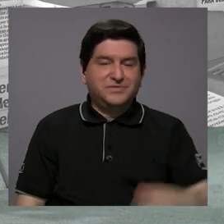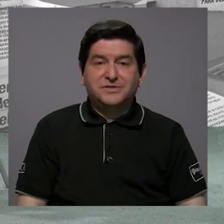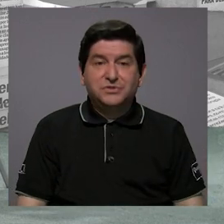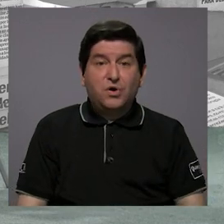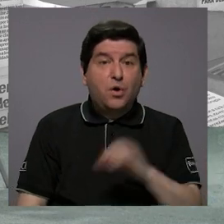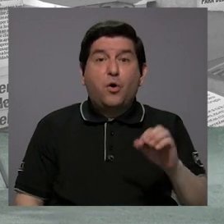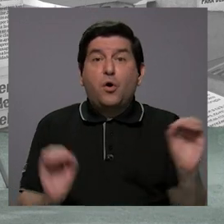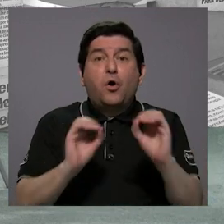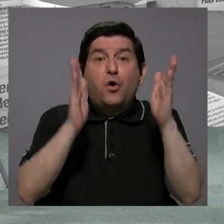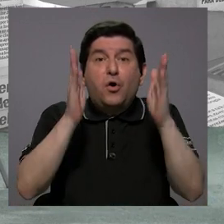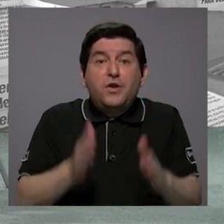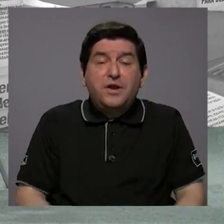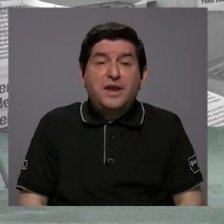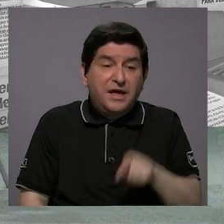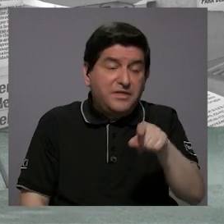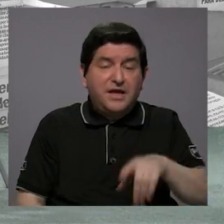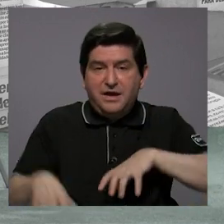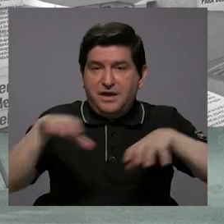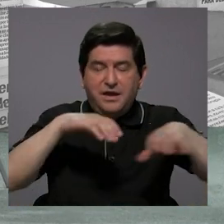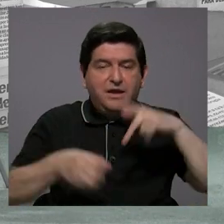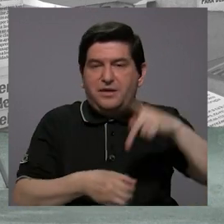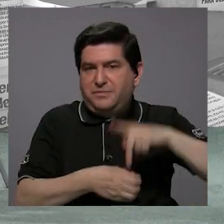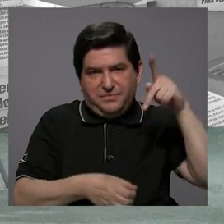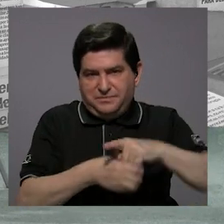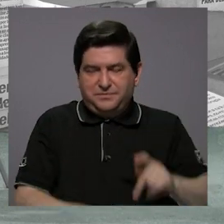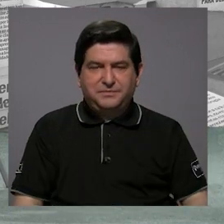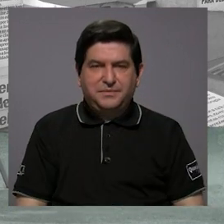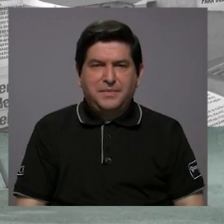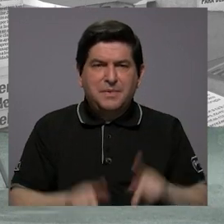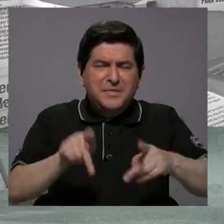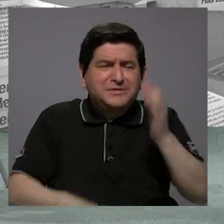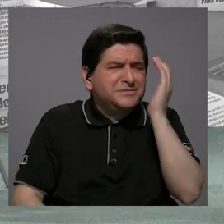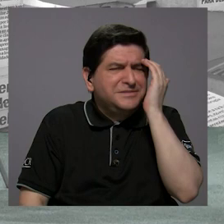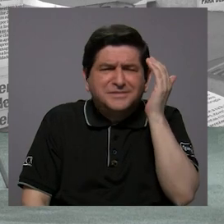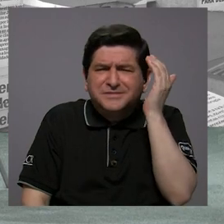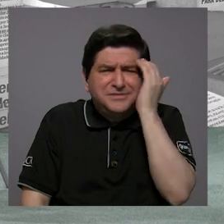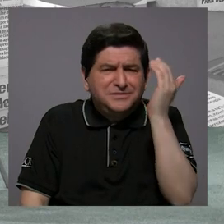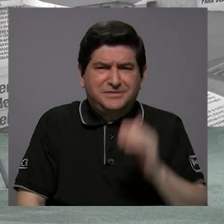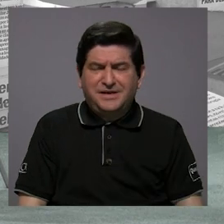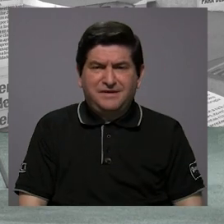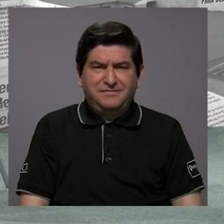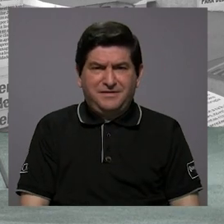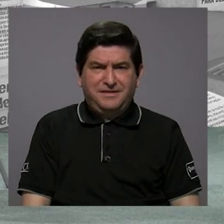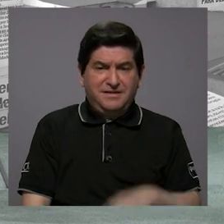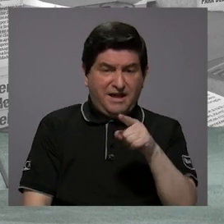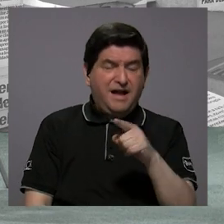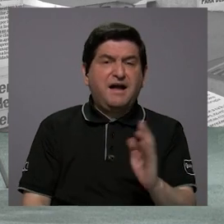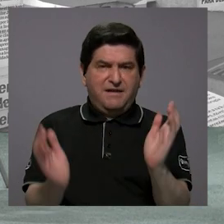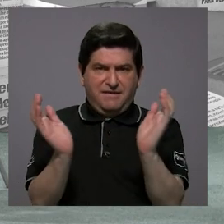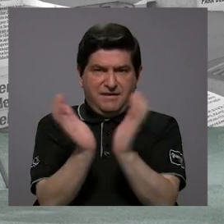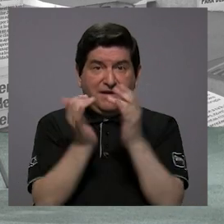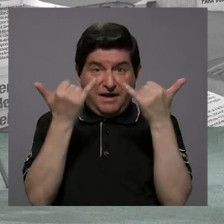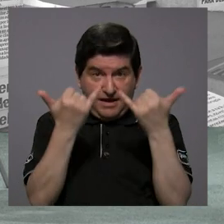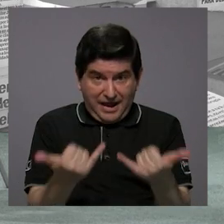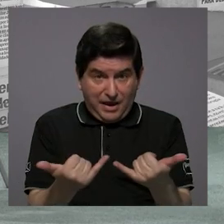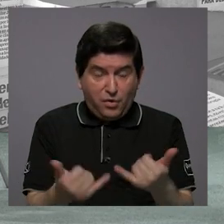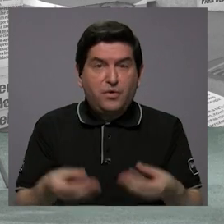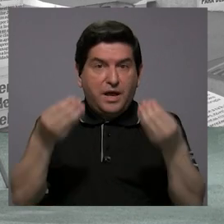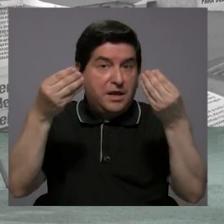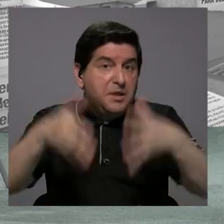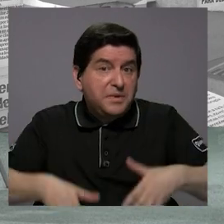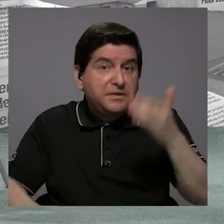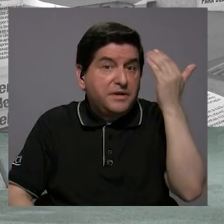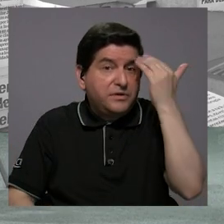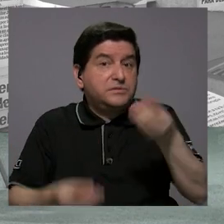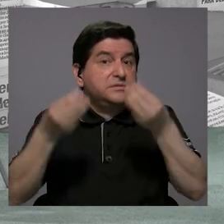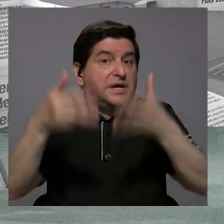que nadie estuviera adherido a ese movimiento, ¿verdad? La gente no sabe, digamos, de la caja, que si la tiene ahora y si la pierde,